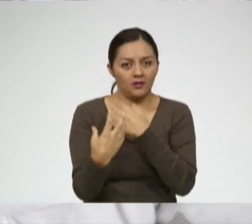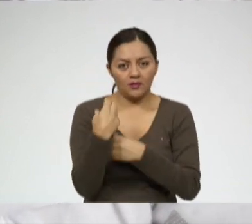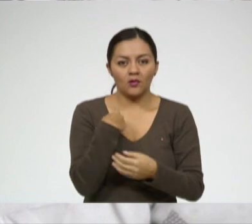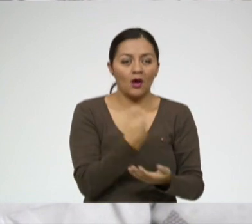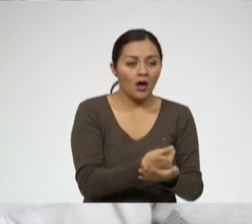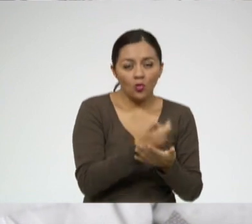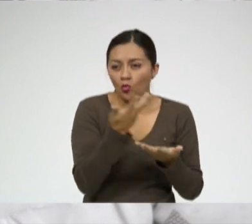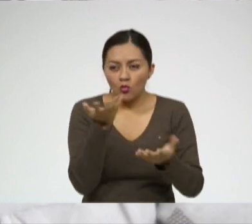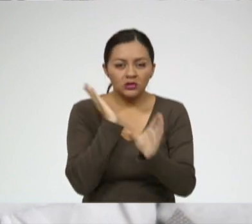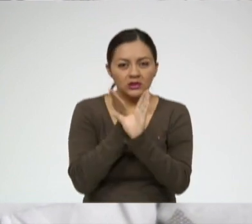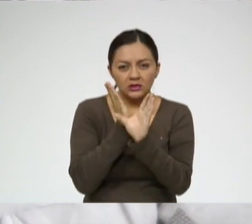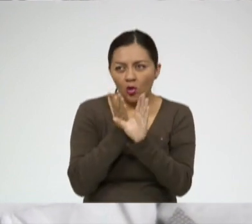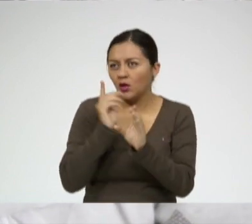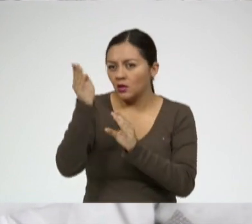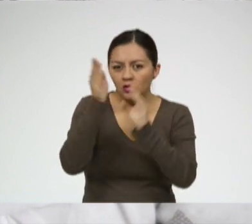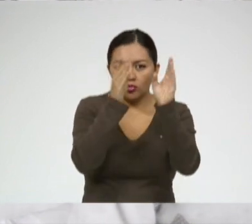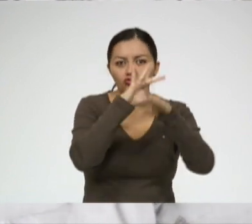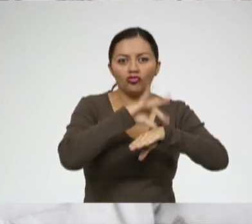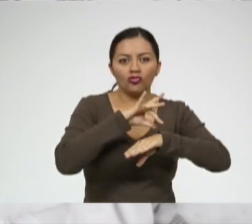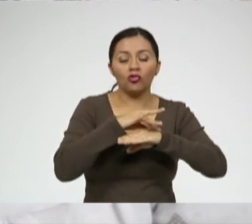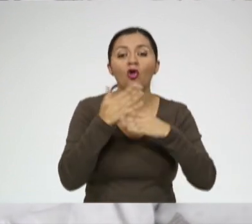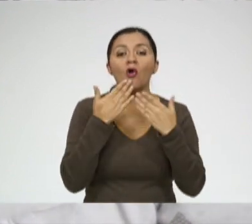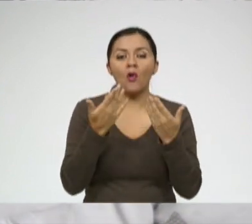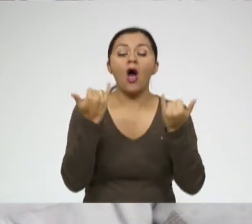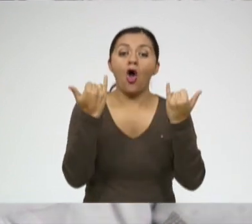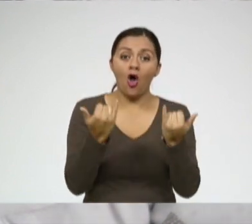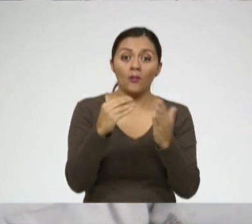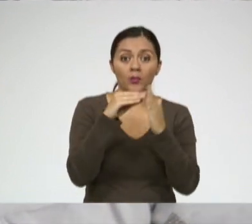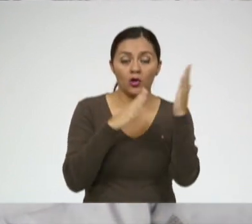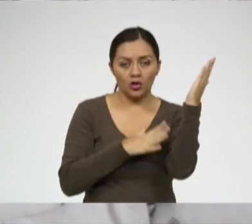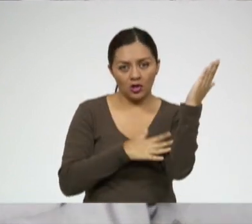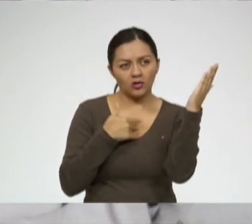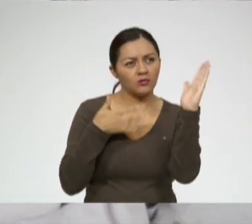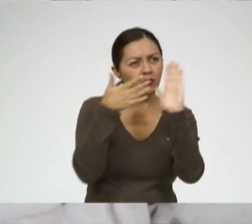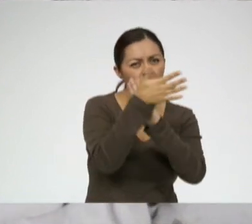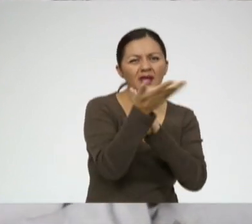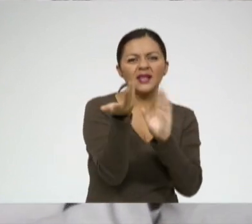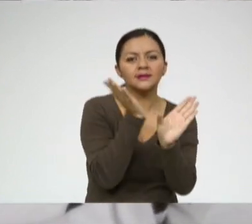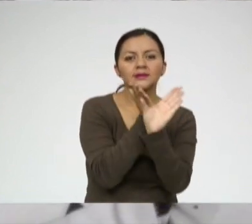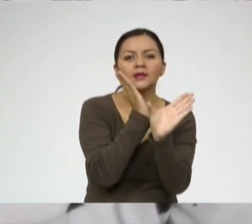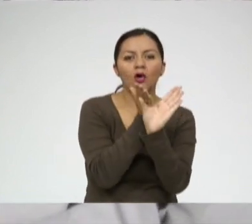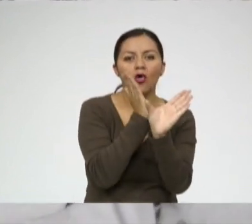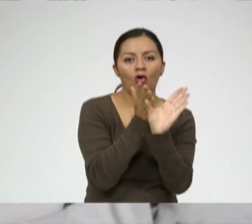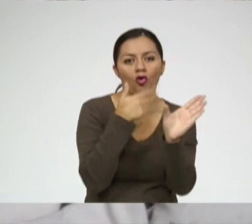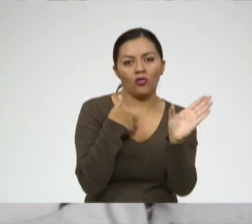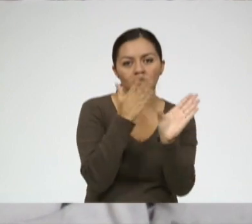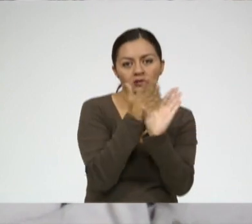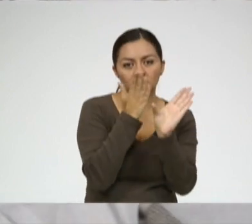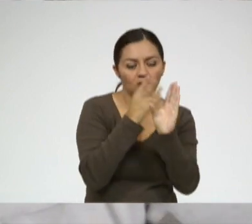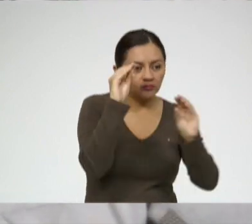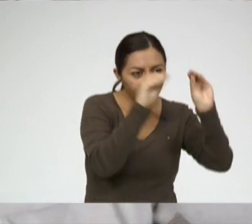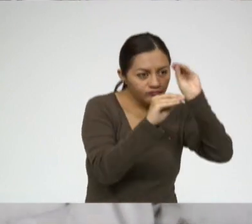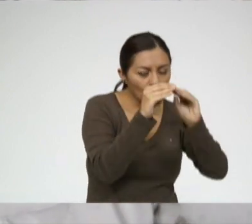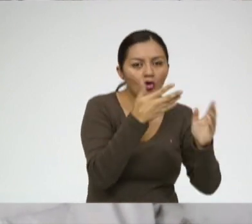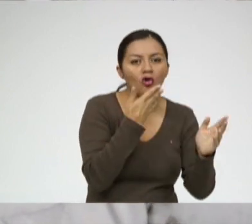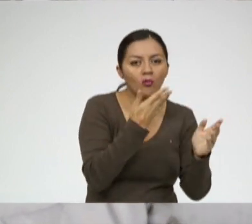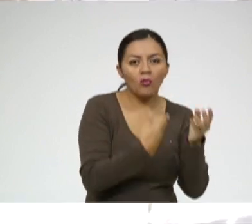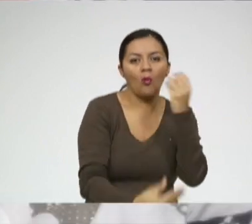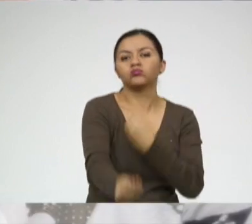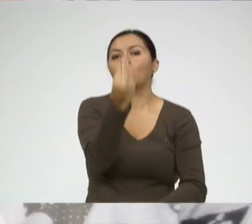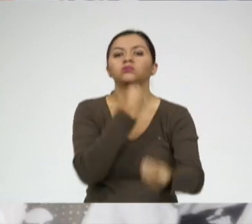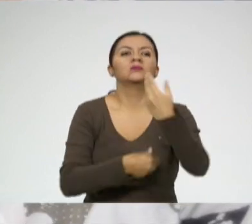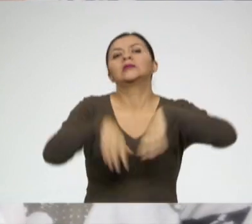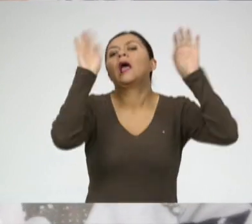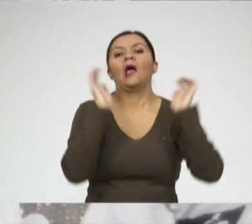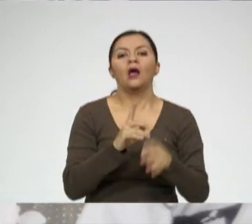nosotros hemos buscado. Uy, últimamente está como en un proyecto de psicóloga, para que él entienda que él tiene que alimentarse más, no comer por comer.